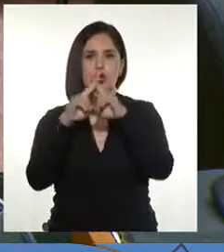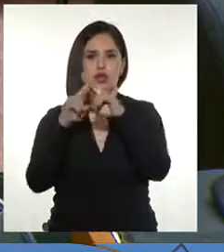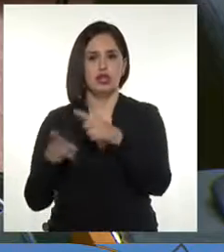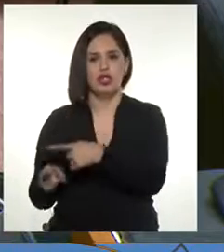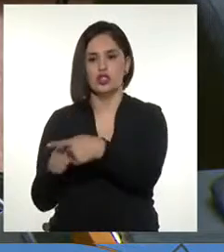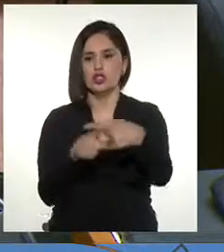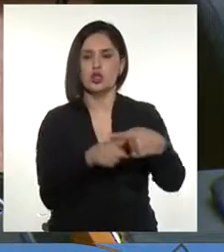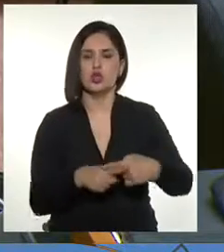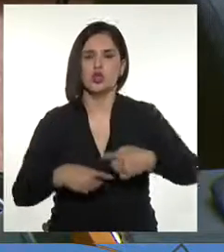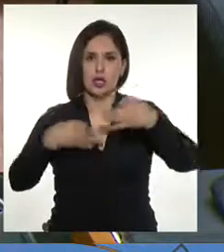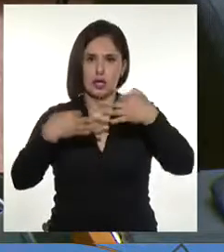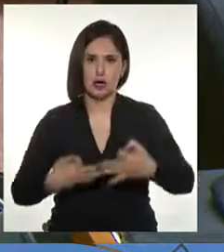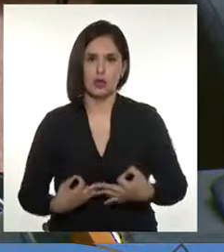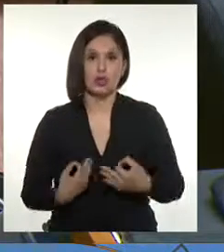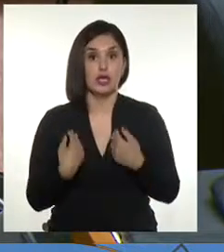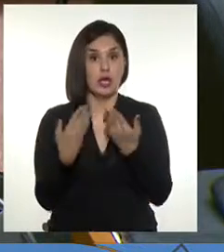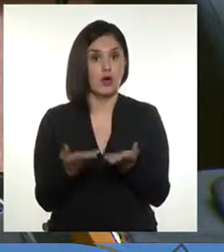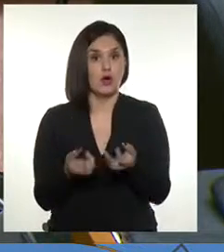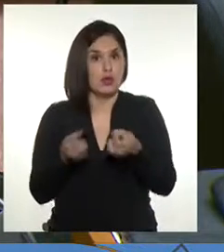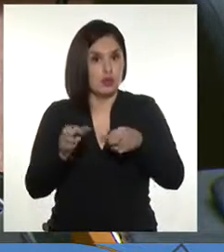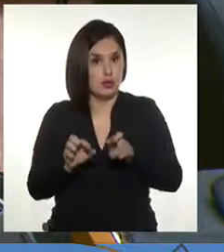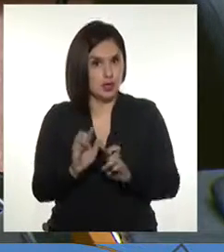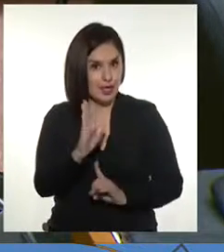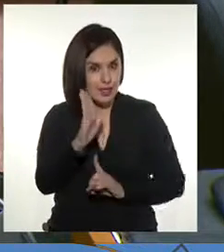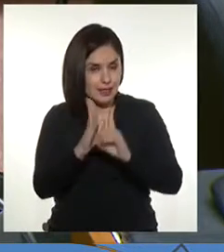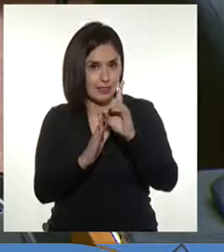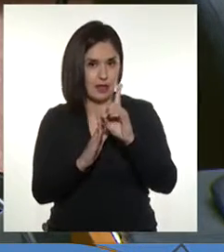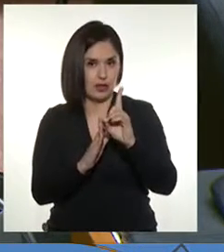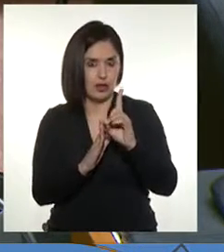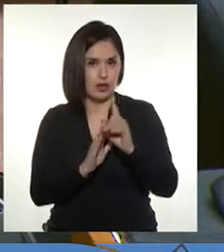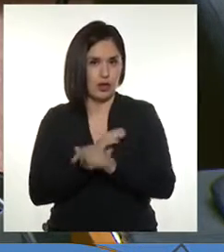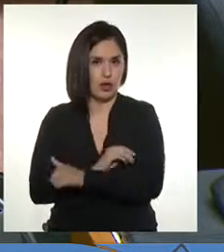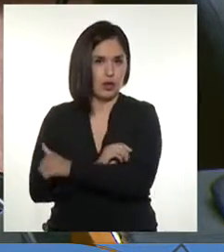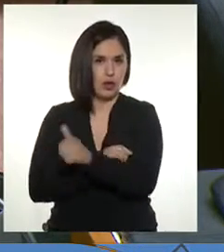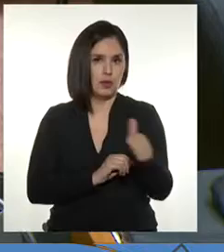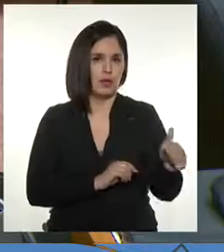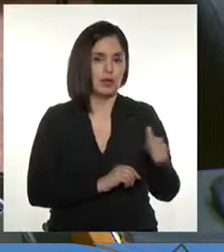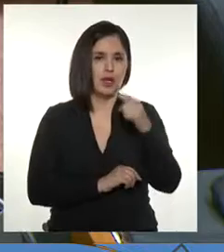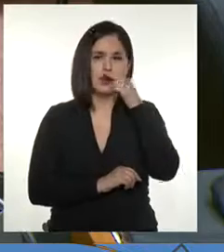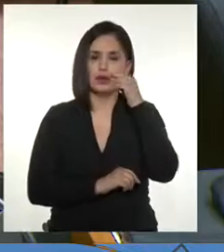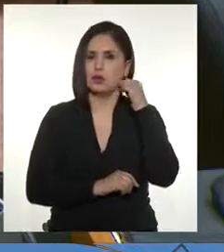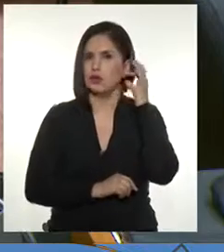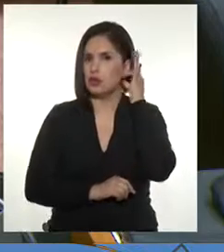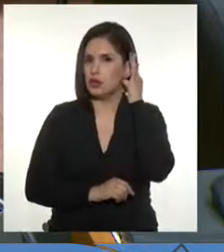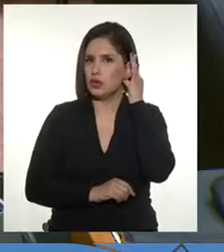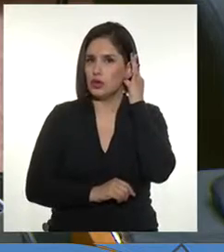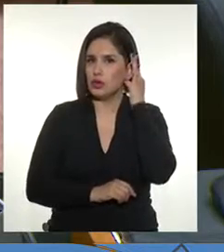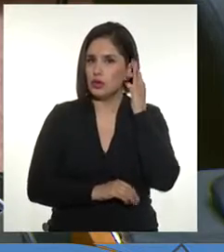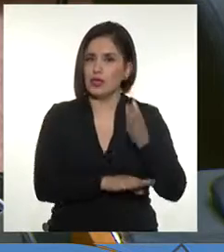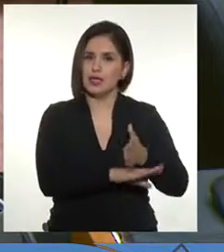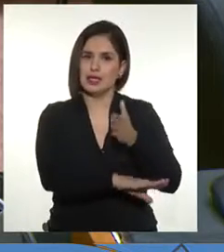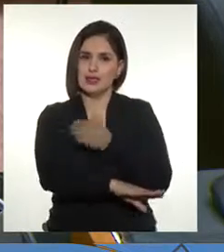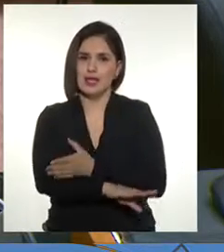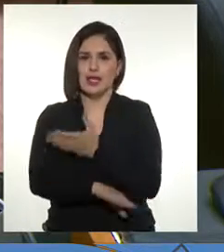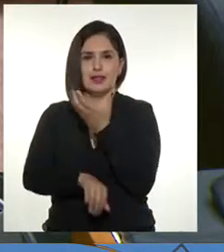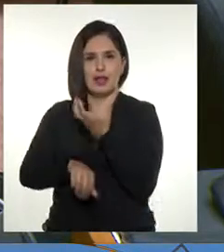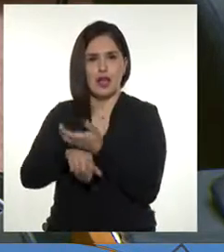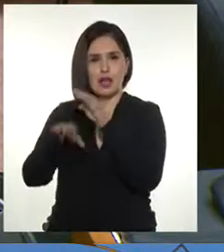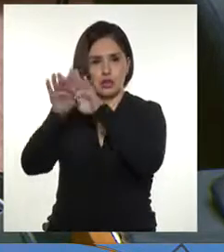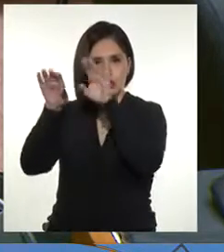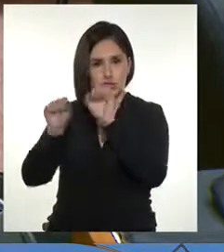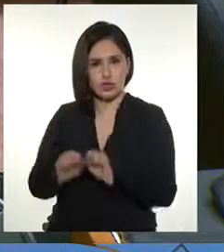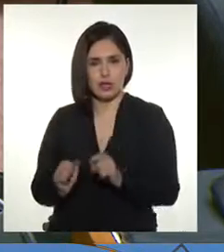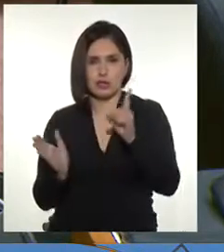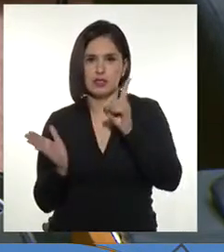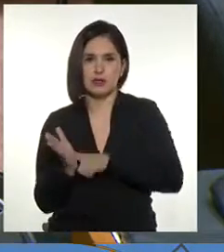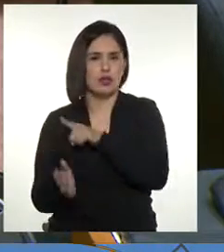más justas y con más oportunidades de desarrollo para todas y todos si hay un sistema tributario que no